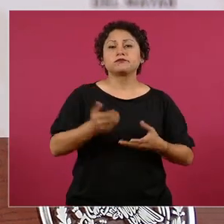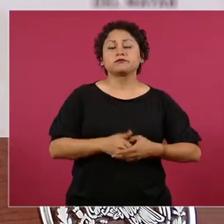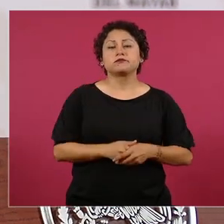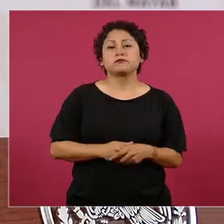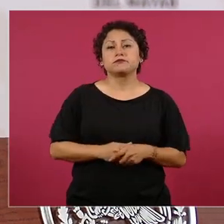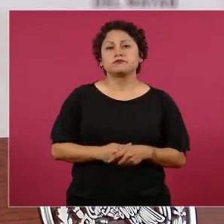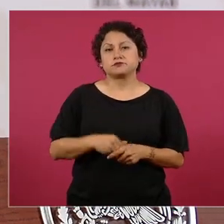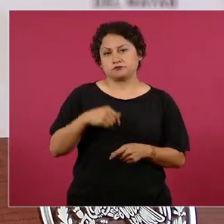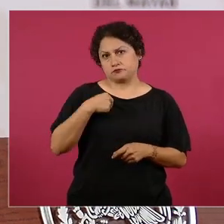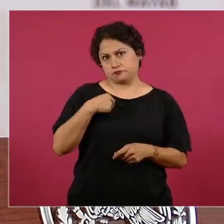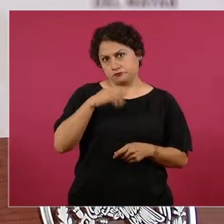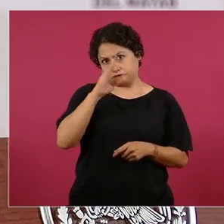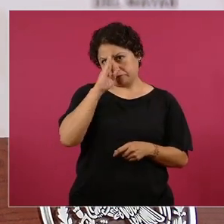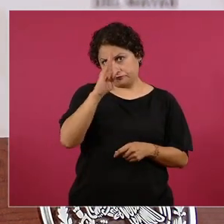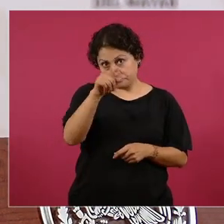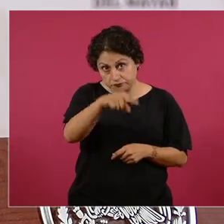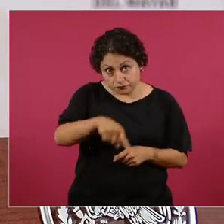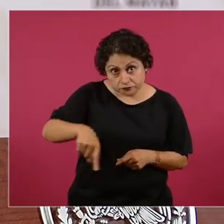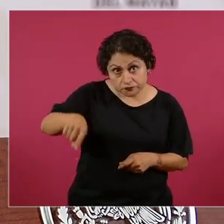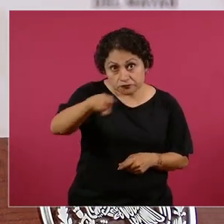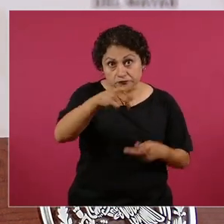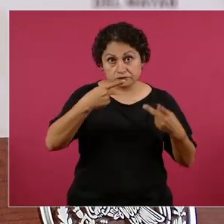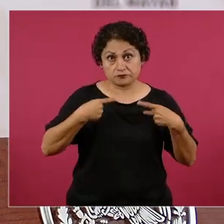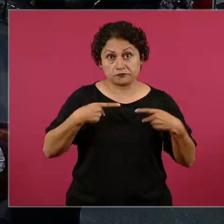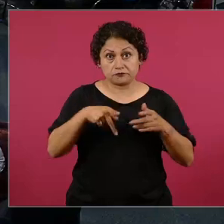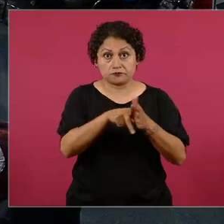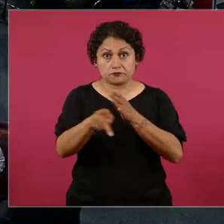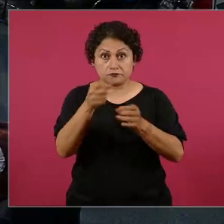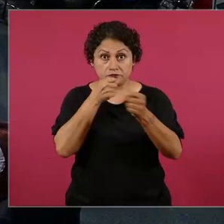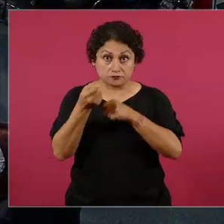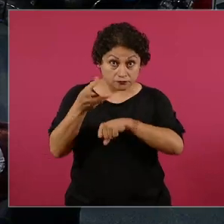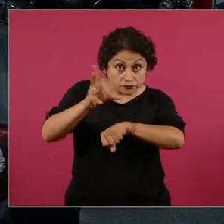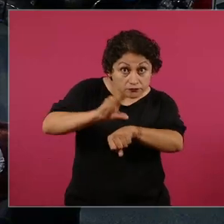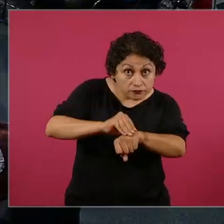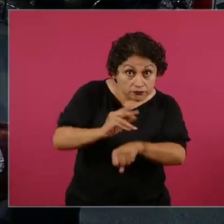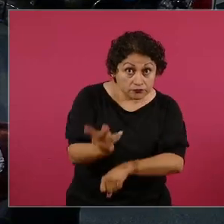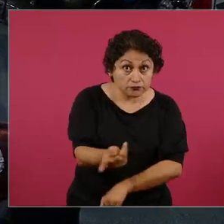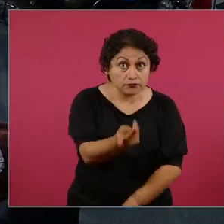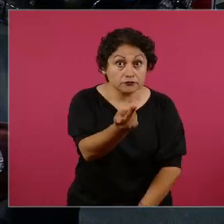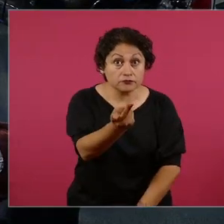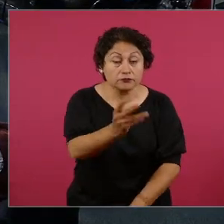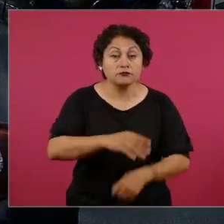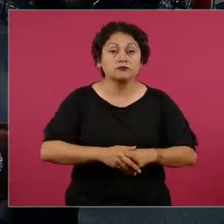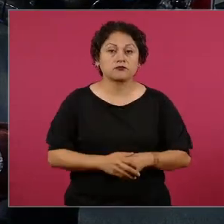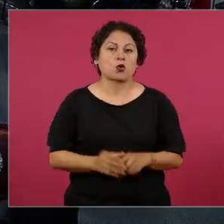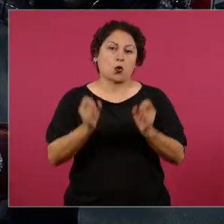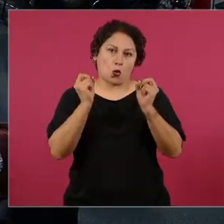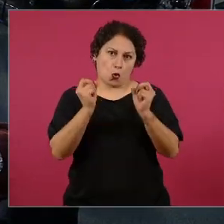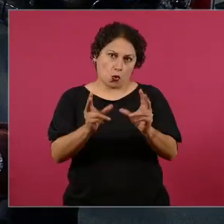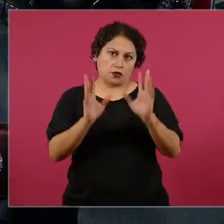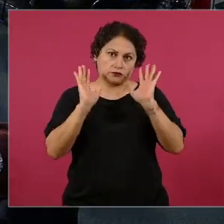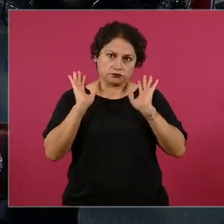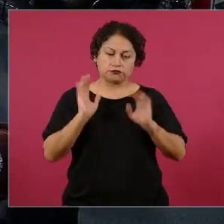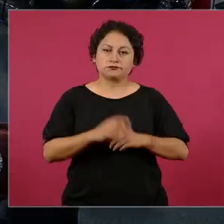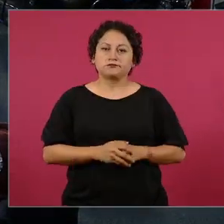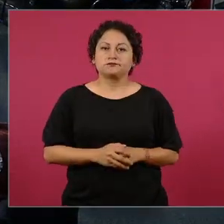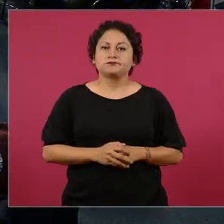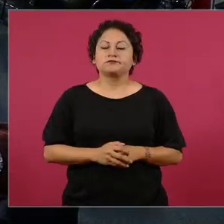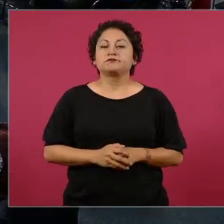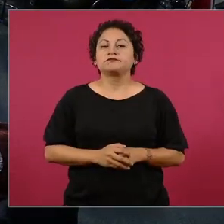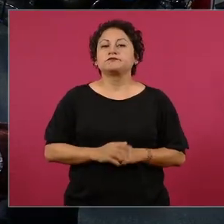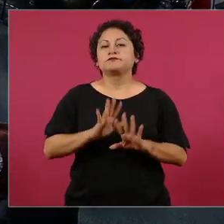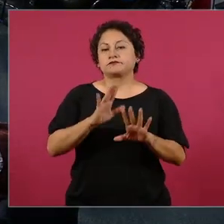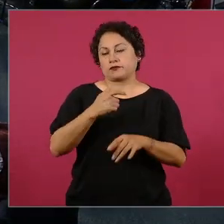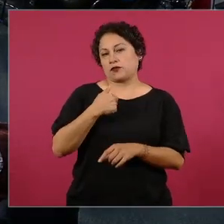yo les pregunto yo ¿me dan oportunidad de preguntar? bueno yo les pregunto ¿qué es